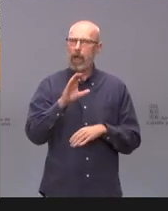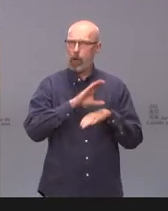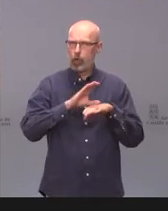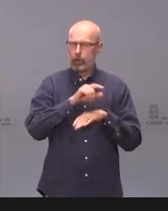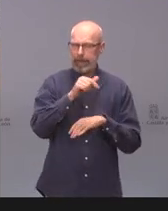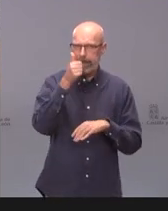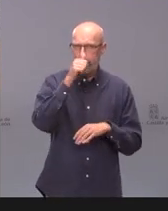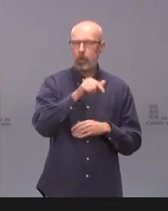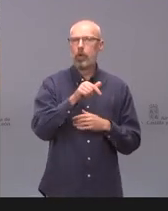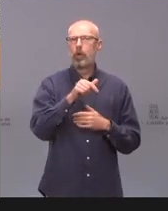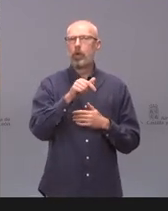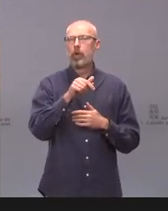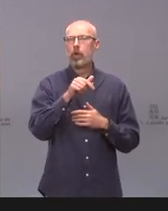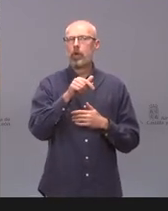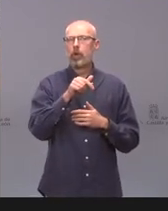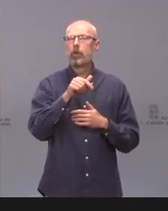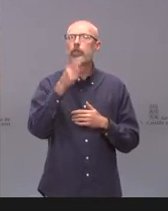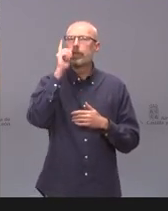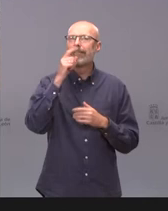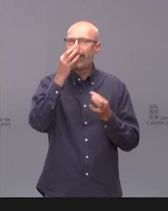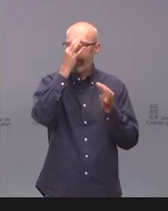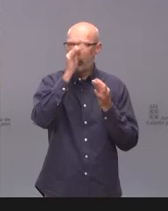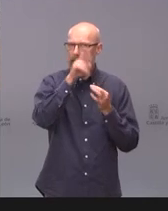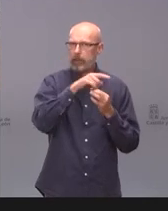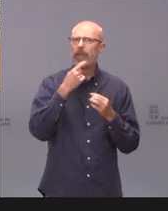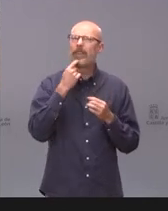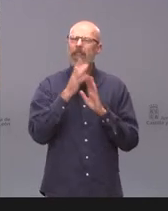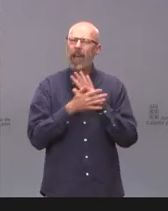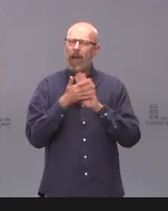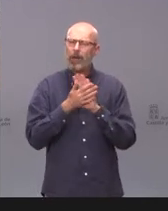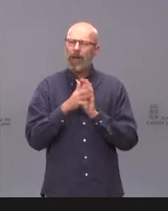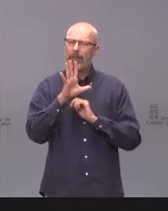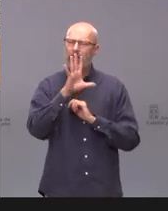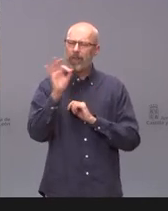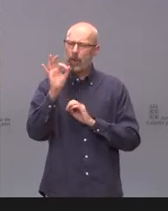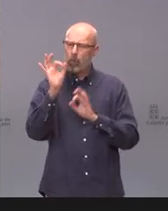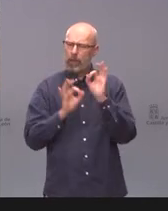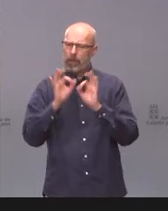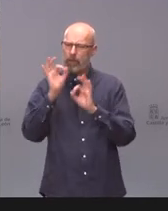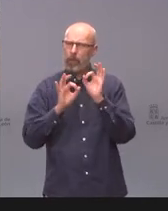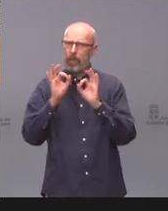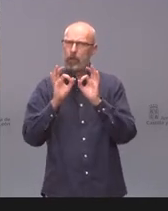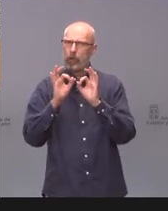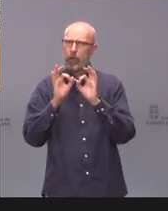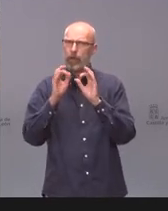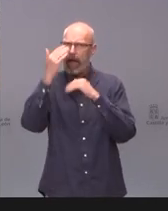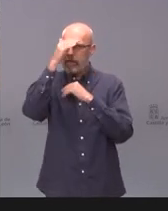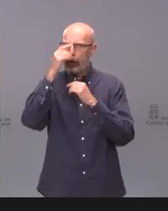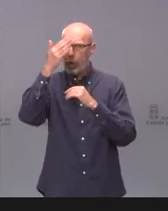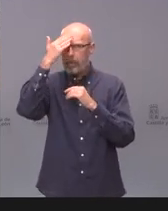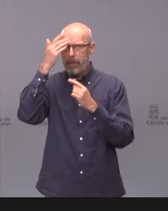dato a mano, ha hablado del 50% de la comunidad del porcentaje de presencialidad de las consultas de atención primaria.